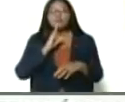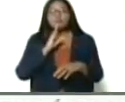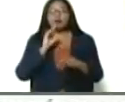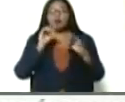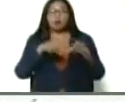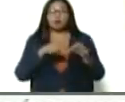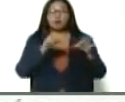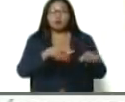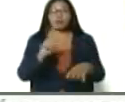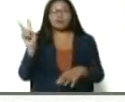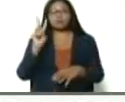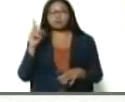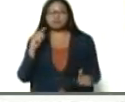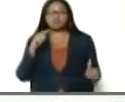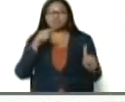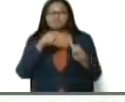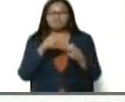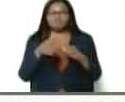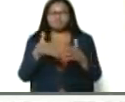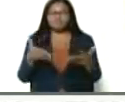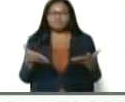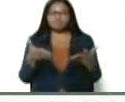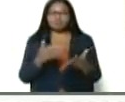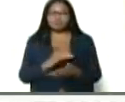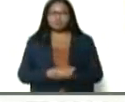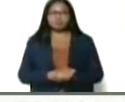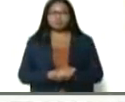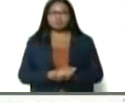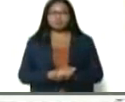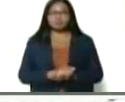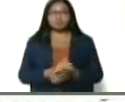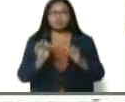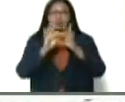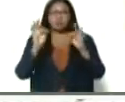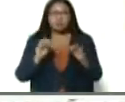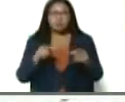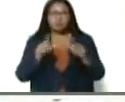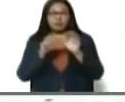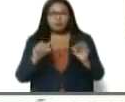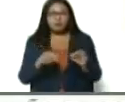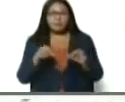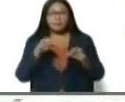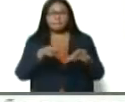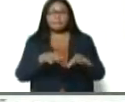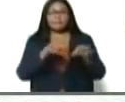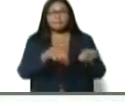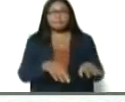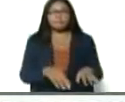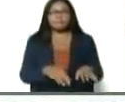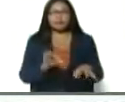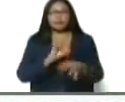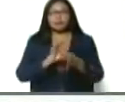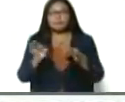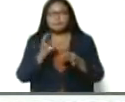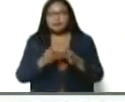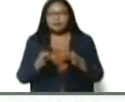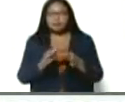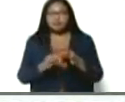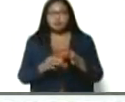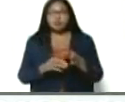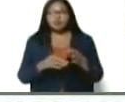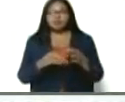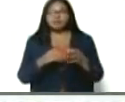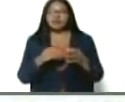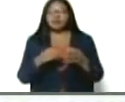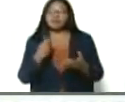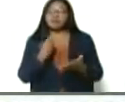Venezuela para apuntar al circuito de agropetro, al circuito de financiamiento. Dímelo